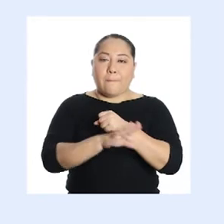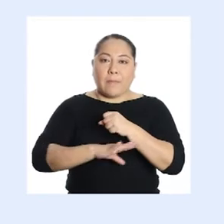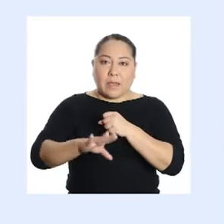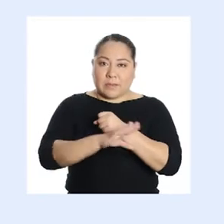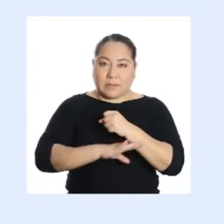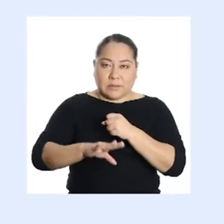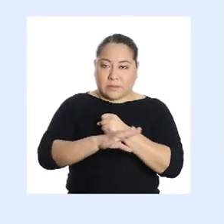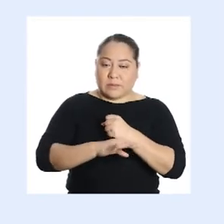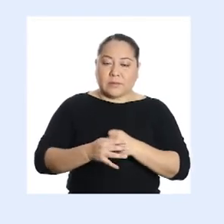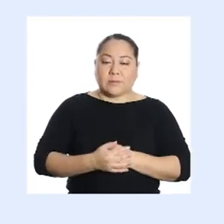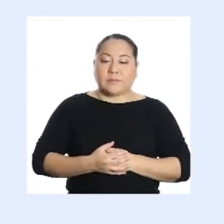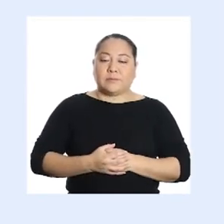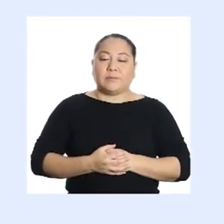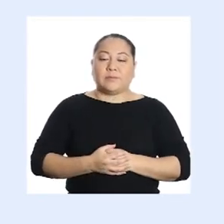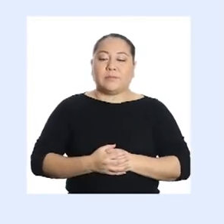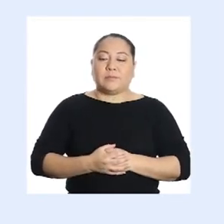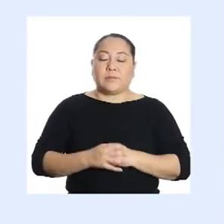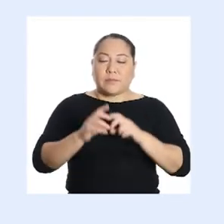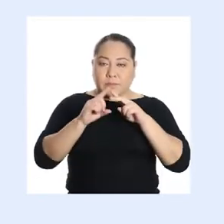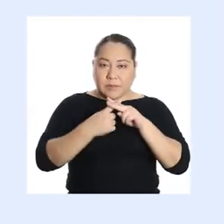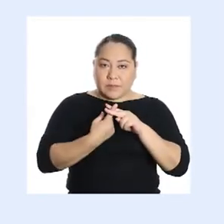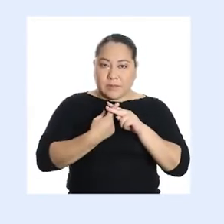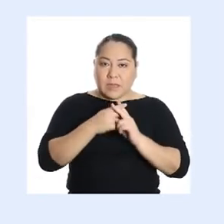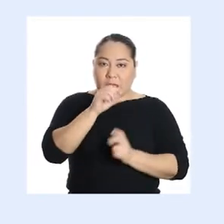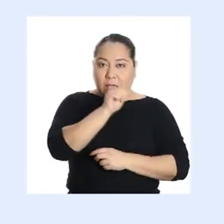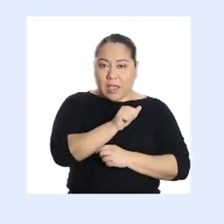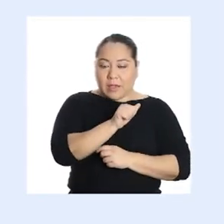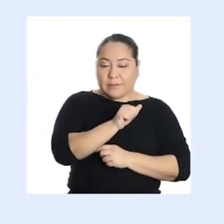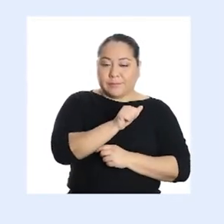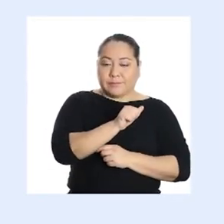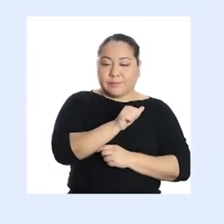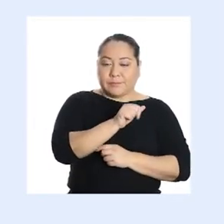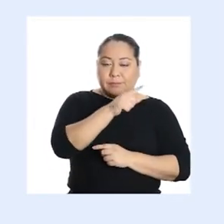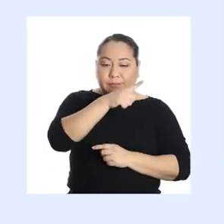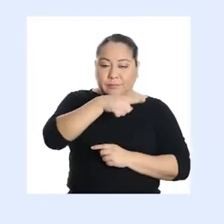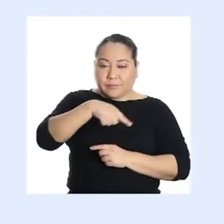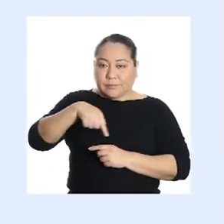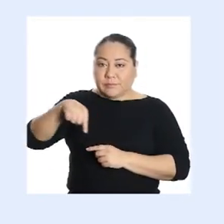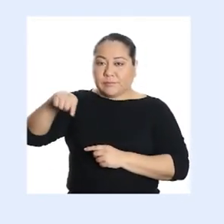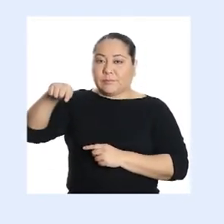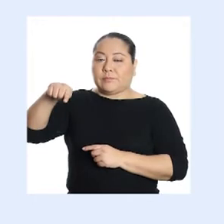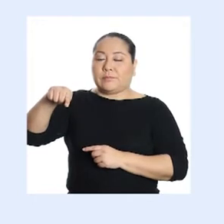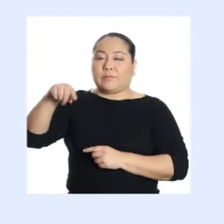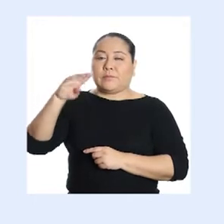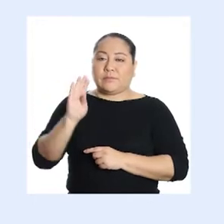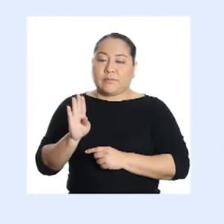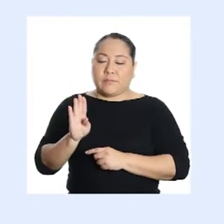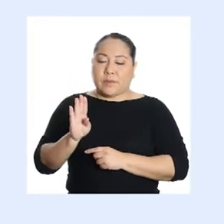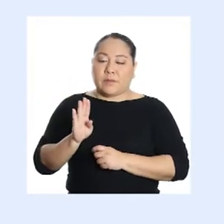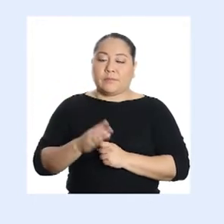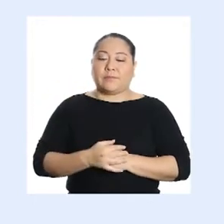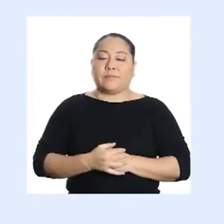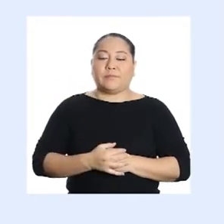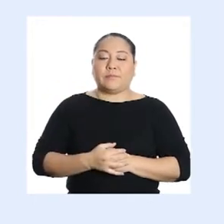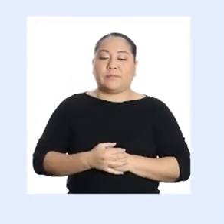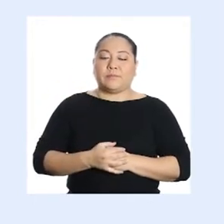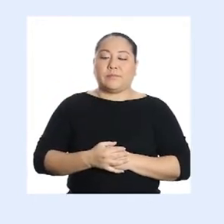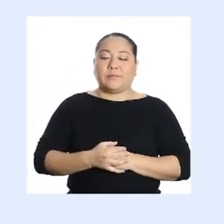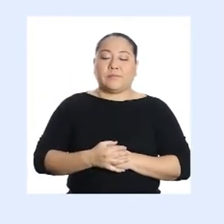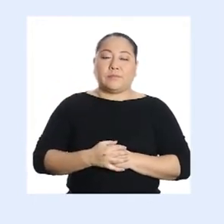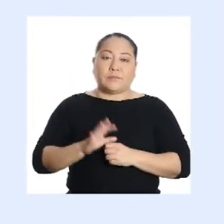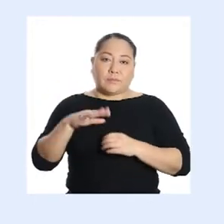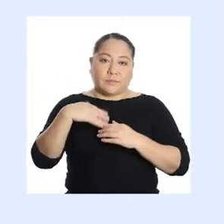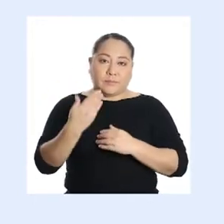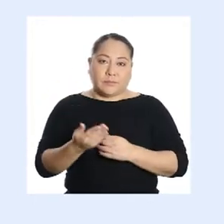las bases del cilindro. Partiendo del vértice A, trazamos un arco que llegue al vértice B.